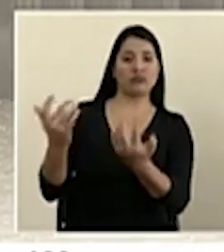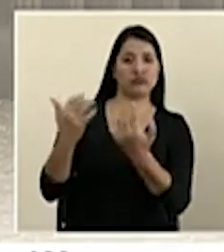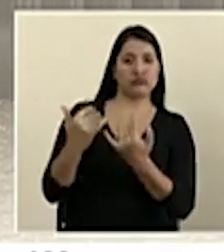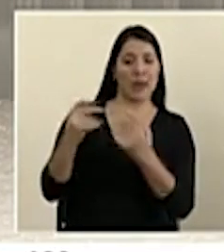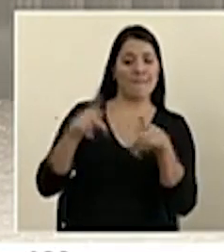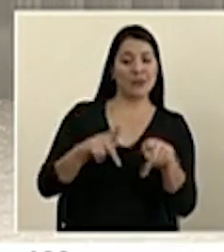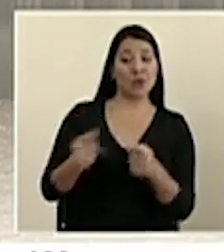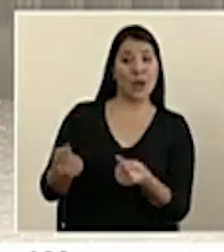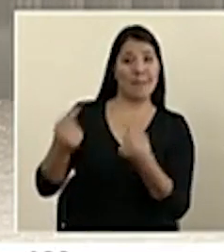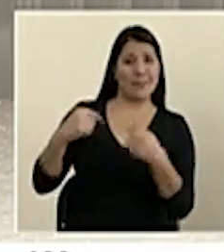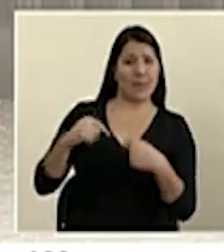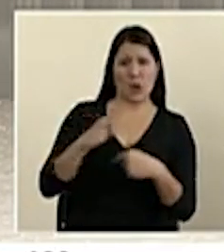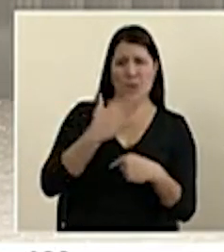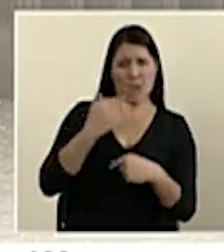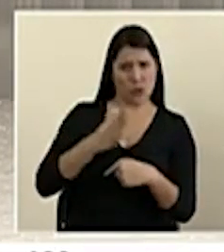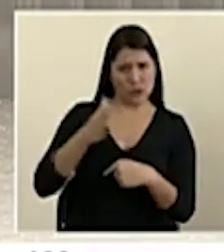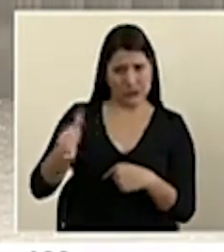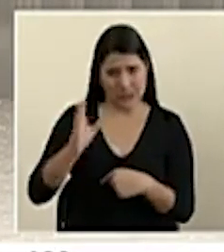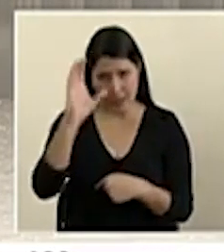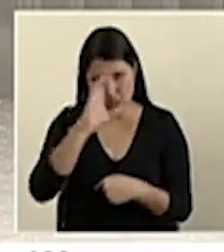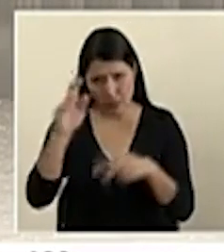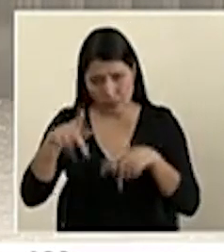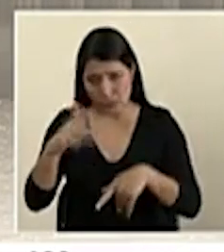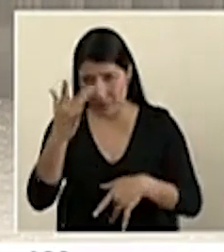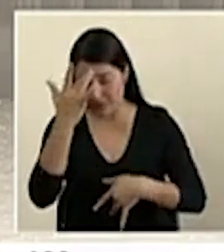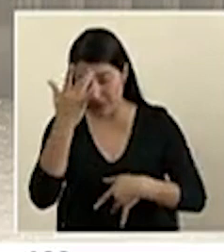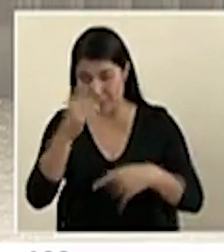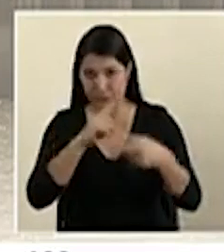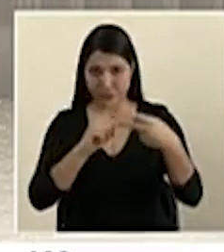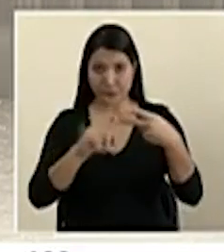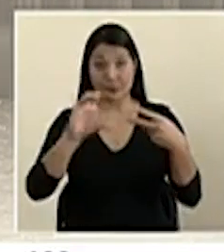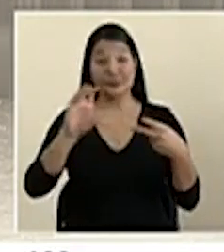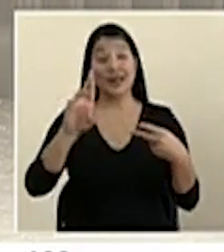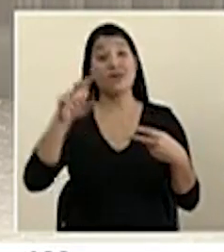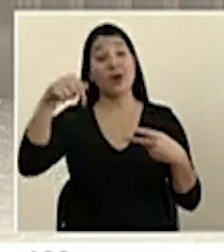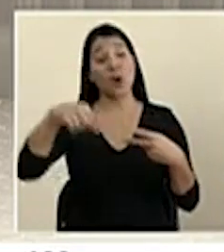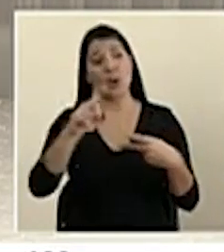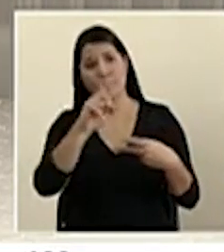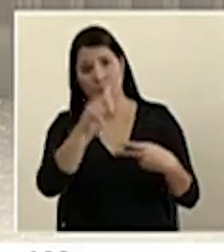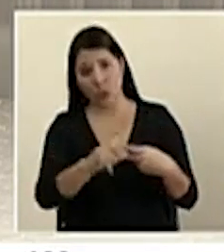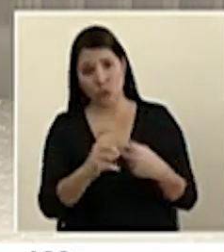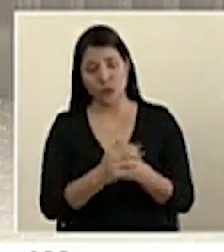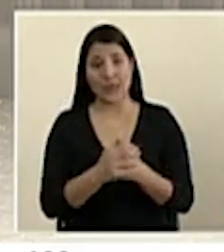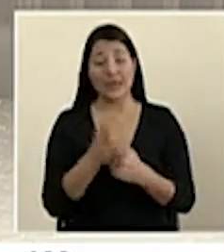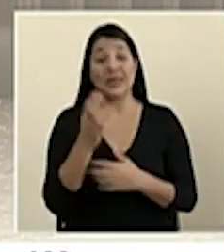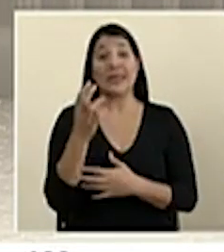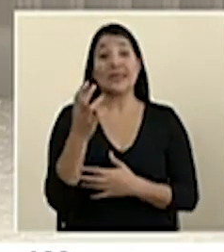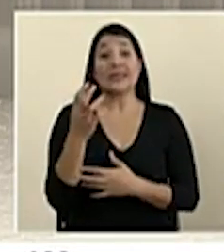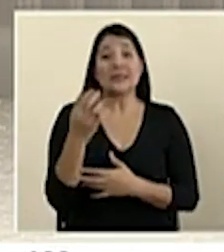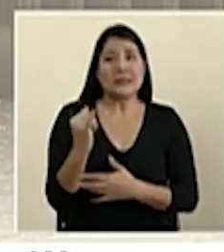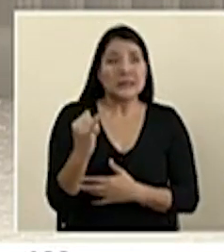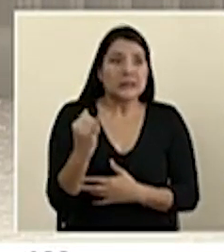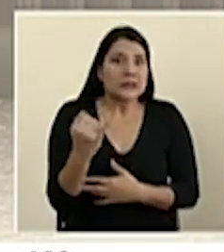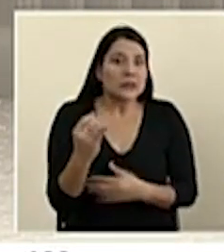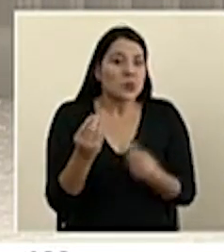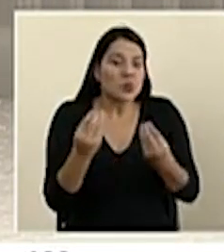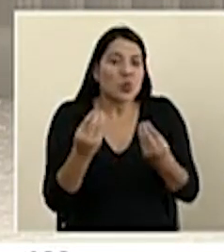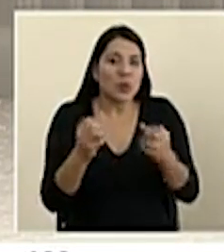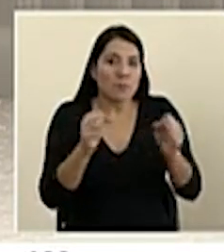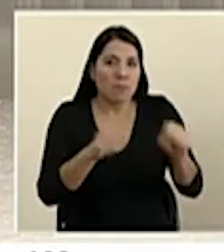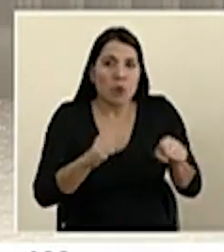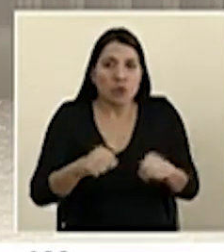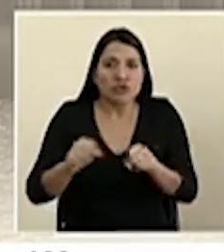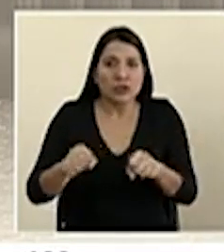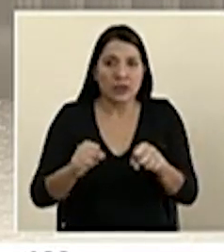y en la misma línea se revo y consulta? Ante la alta posibilidad que hayan casos asintomáticos, ¿han valorado hacer muestreo aleatorio